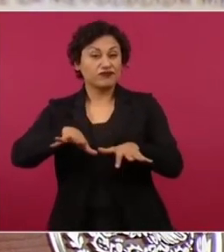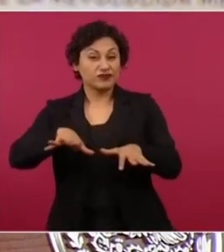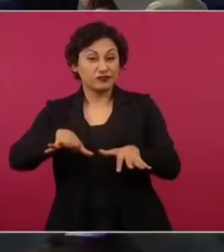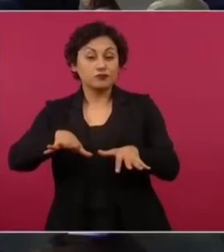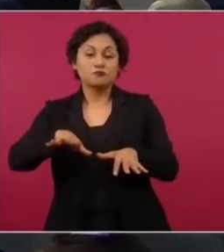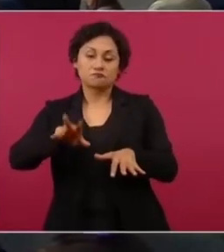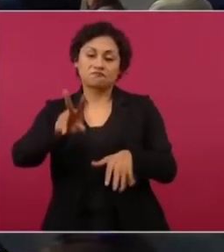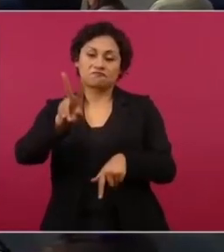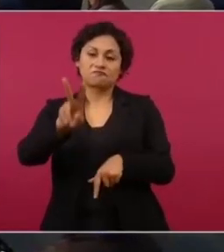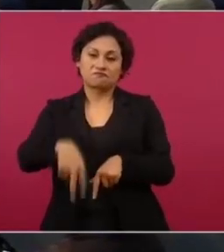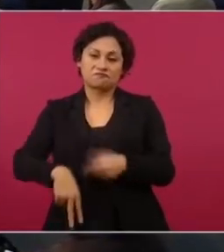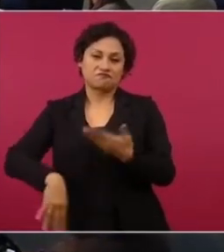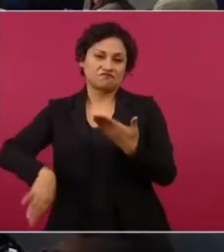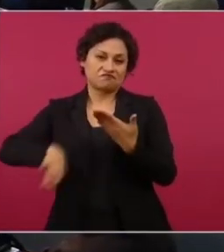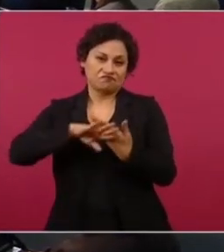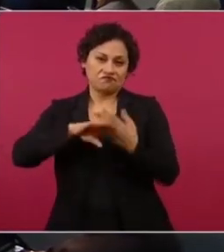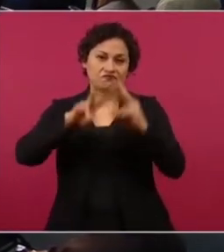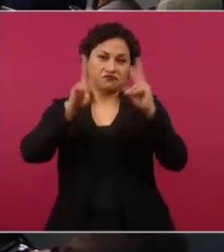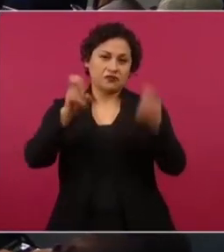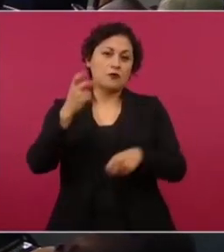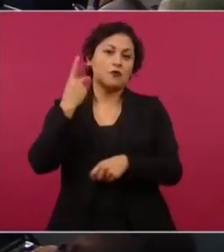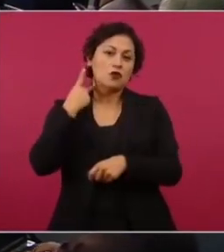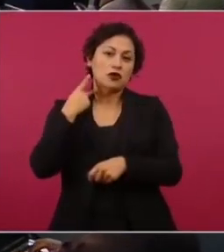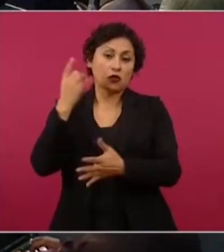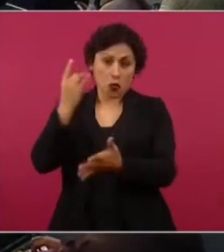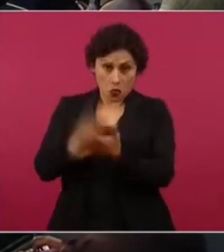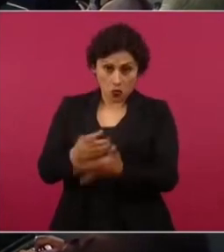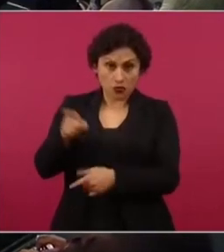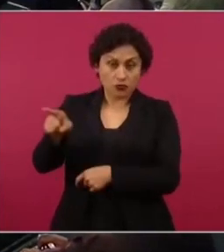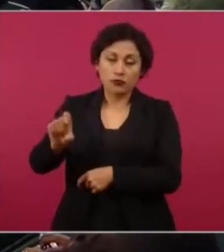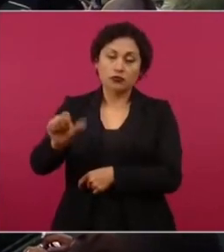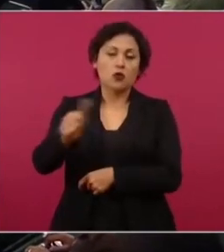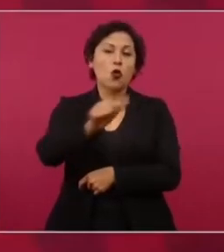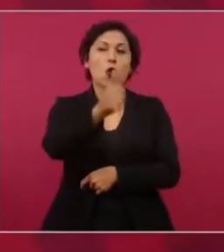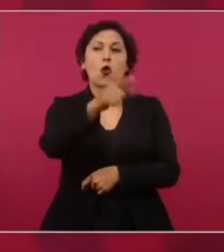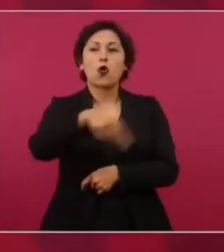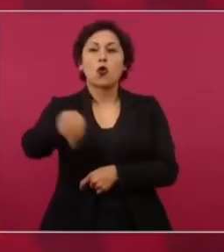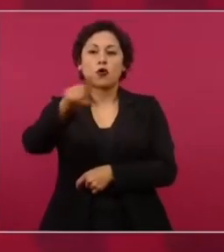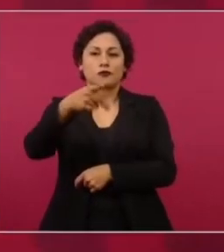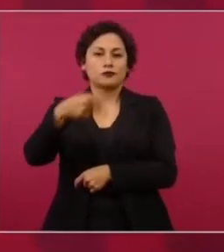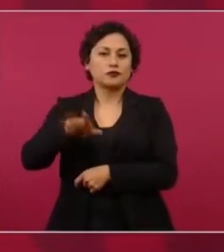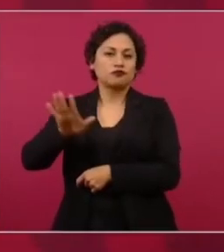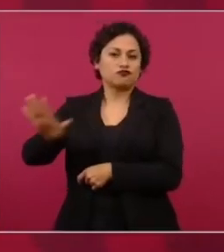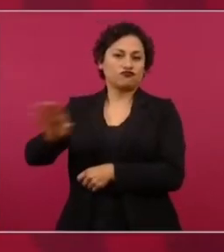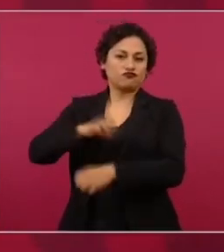también otros medios pero Azteca en particular